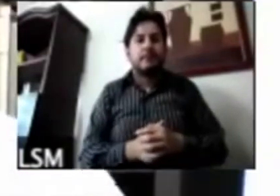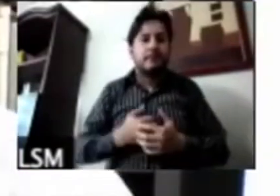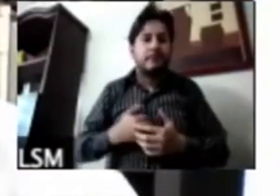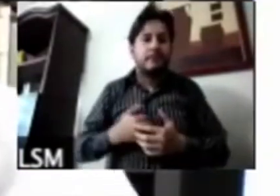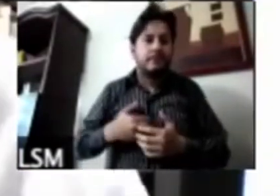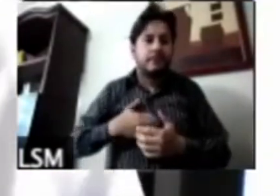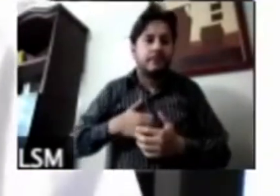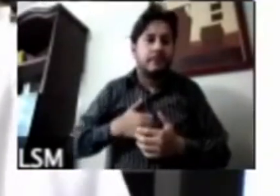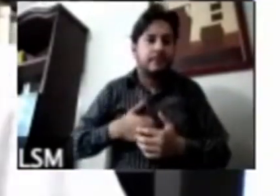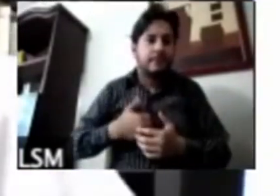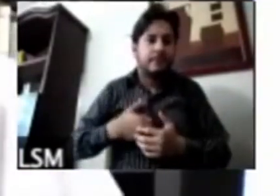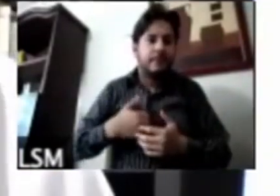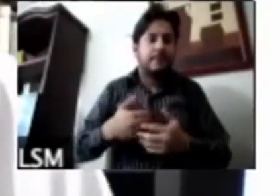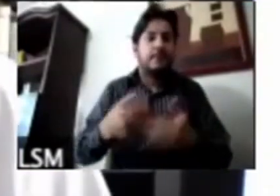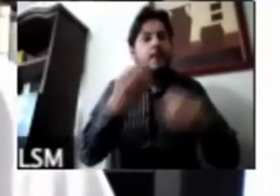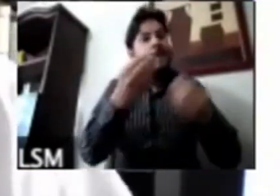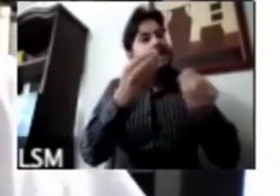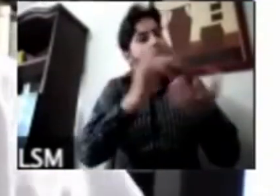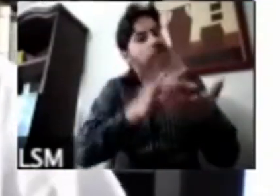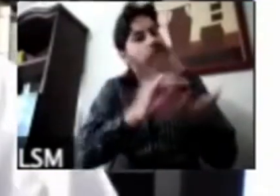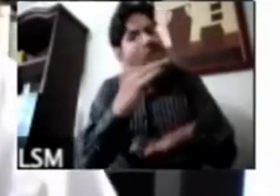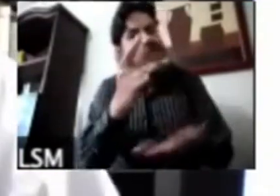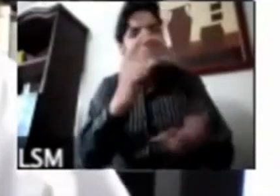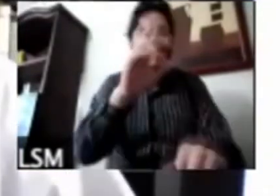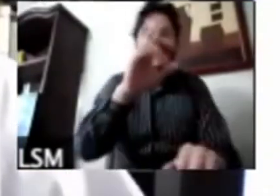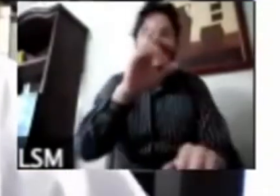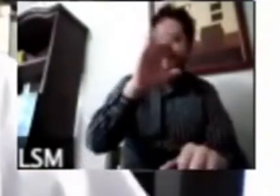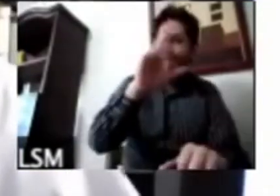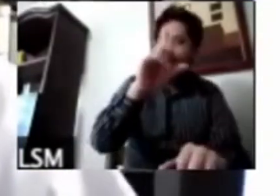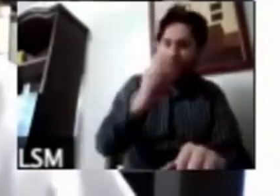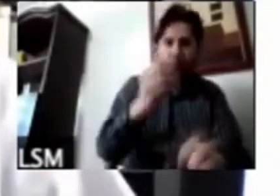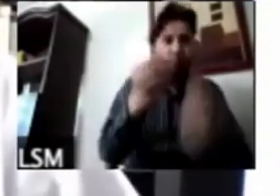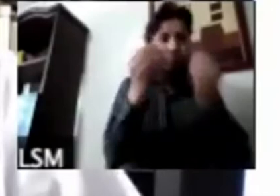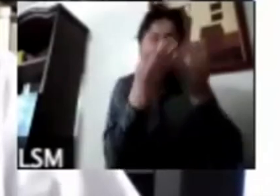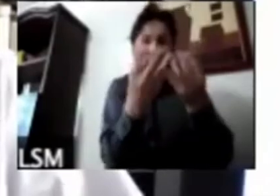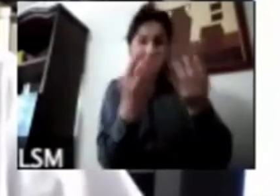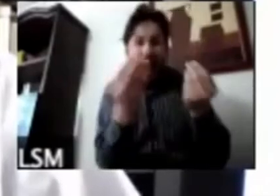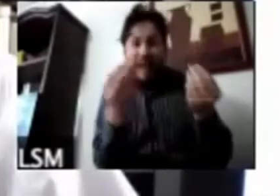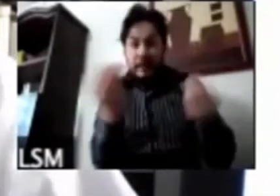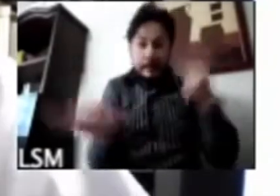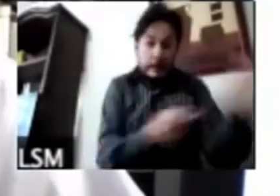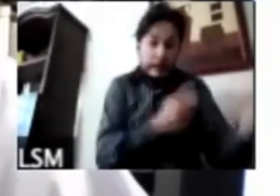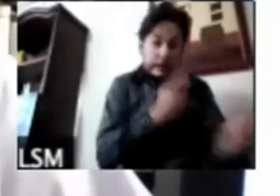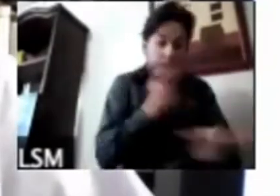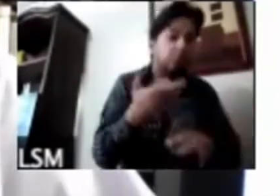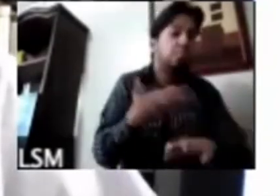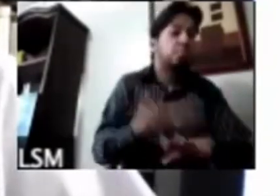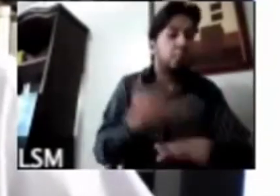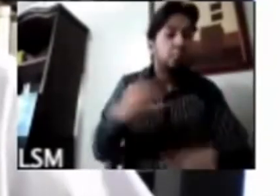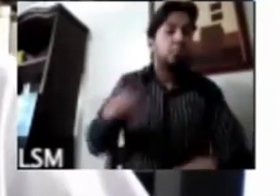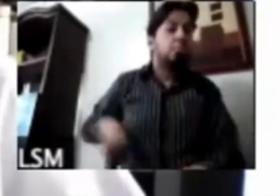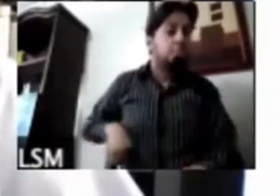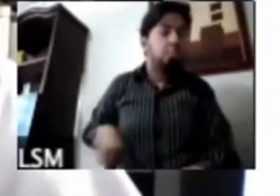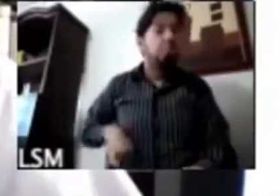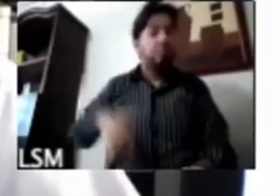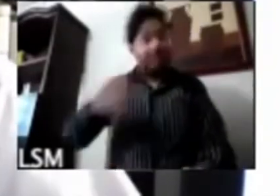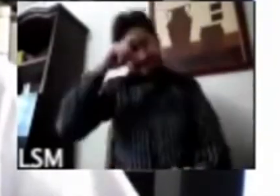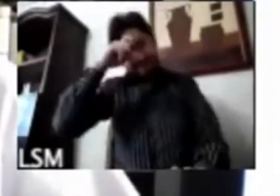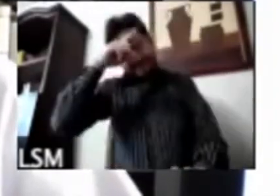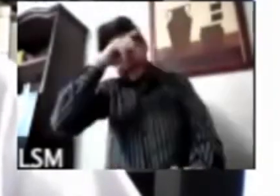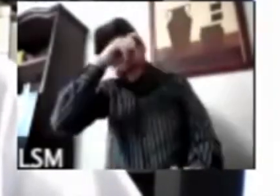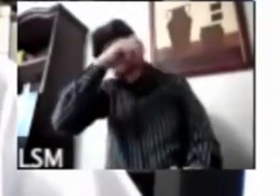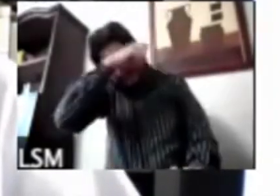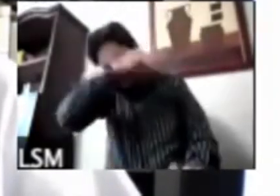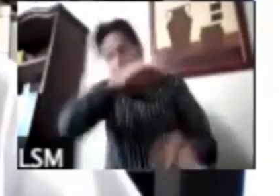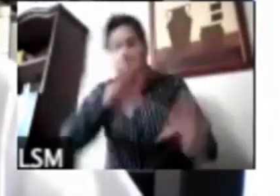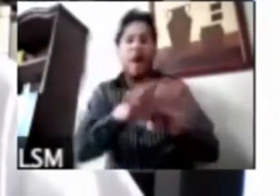muchas gracias Ricardo varias preguntas por supuesto muy interesantes difícil abordarlas todas pero de